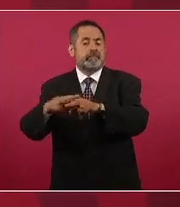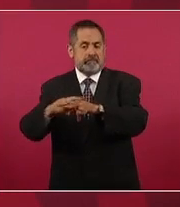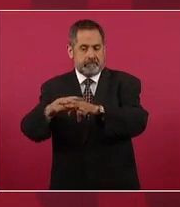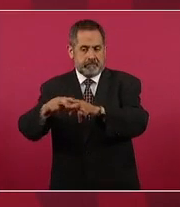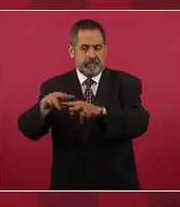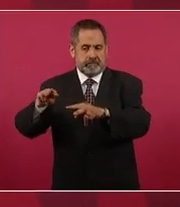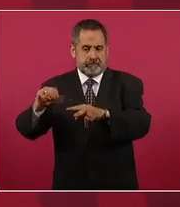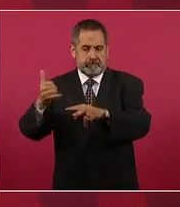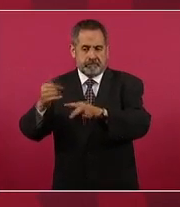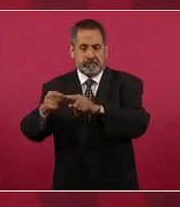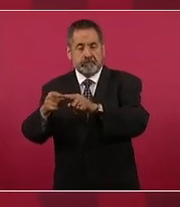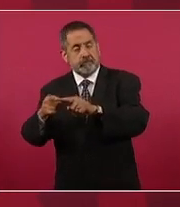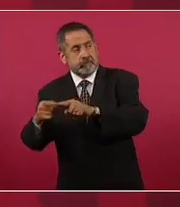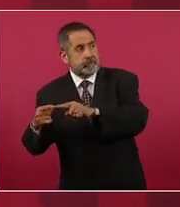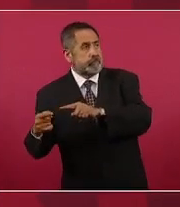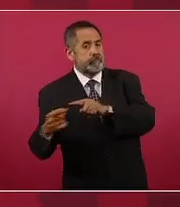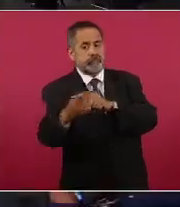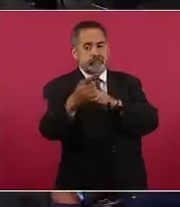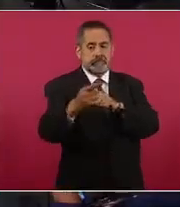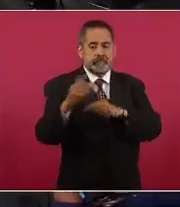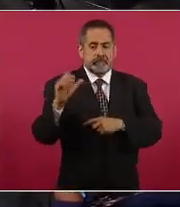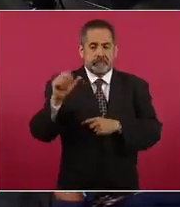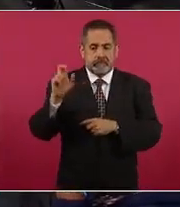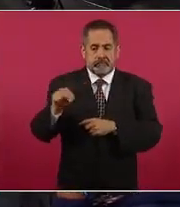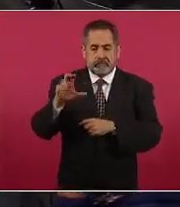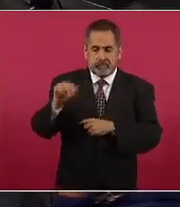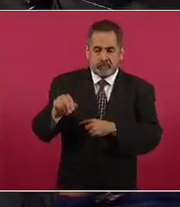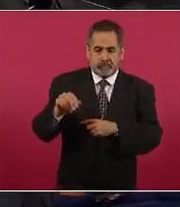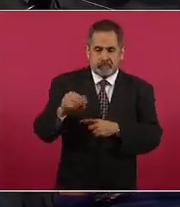hasta Cancún y regresar